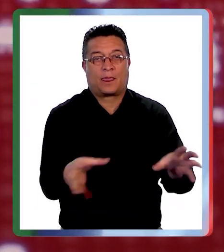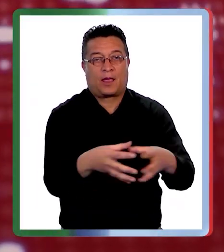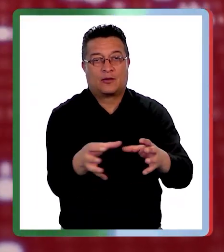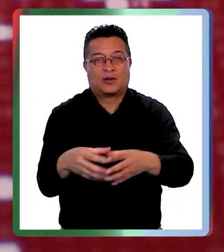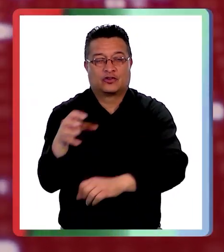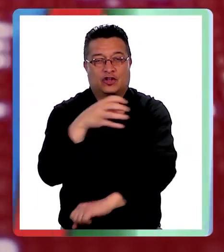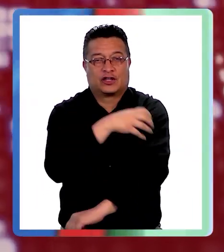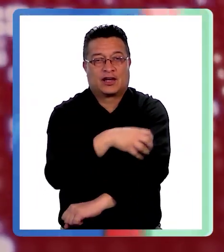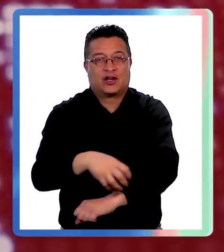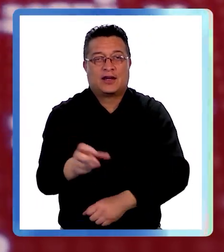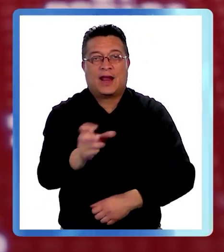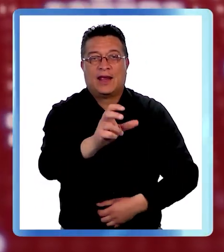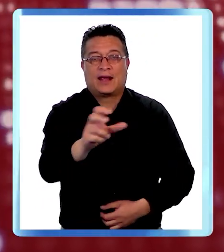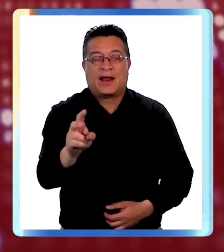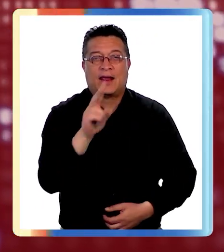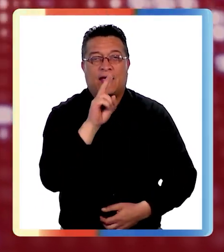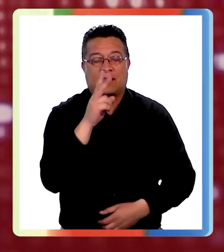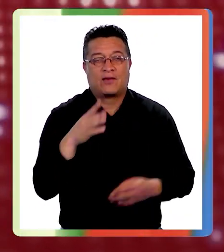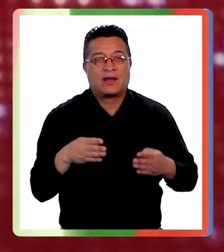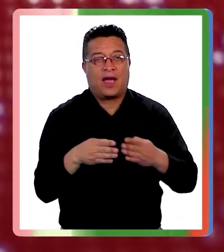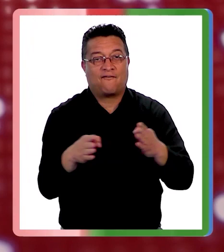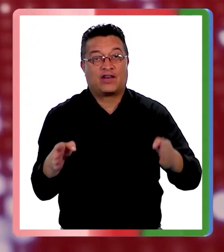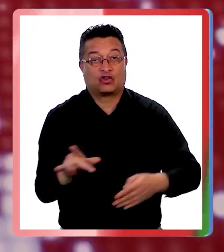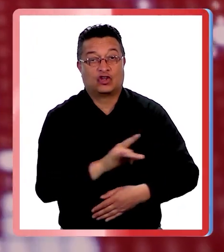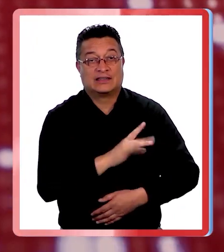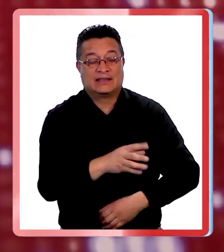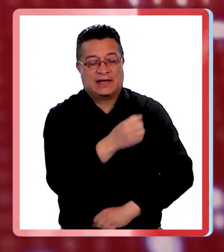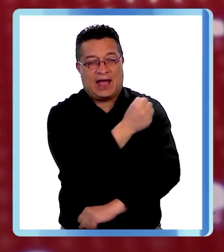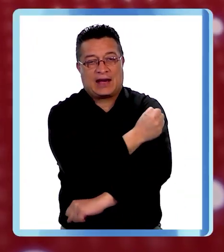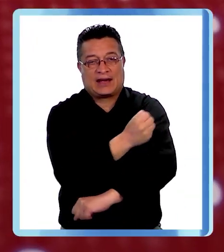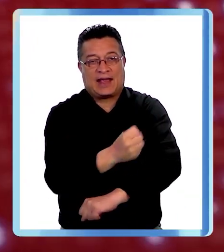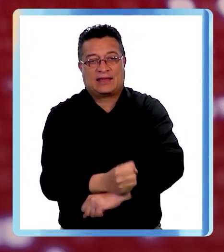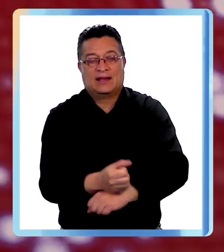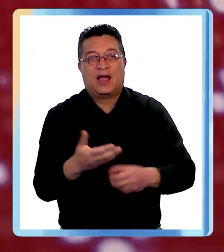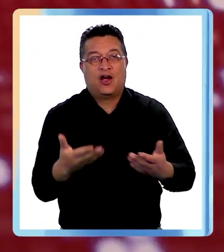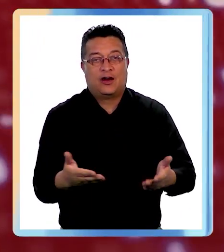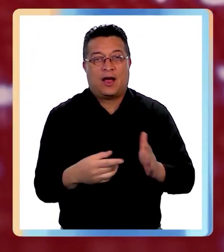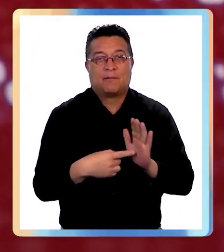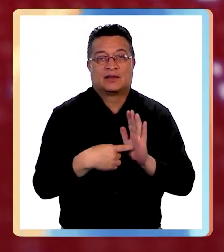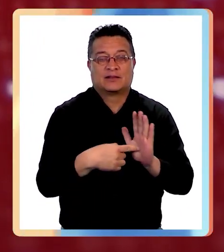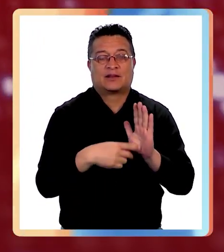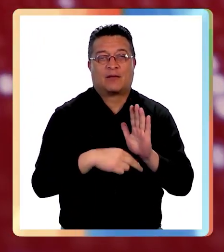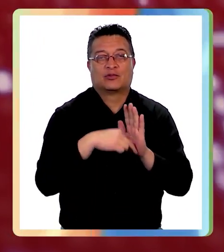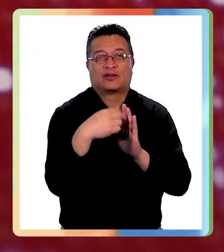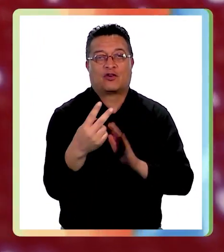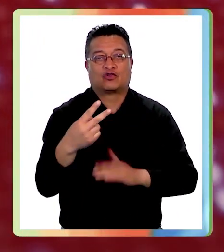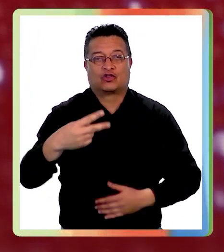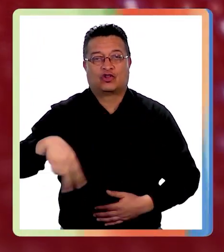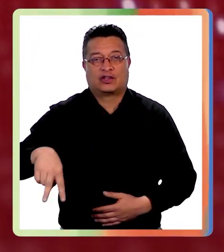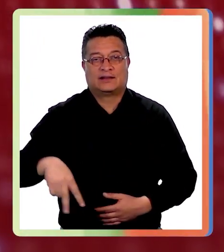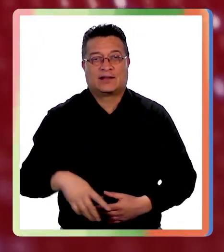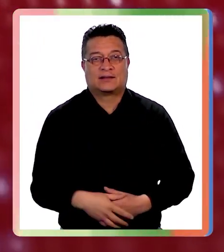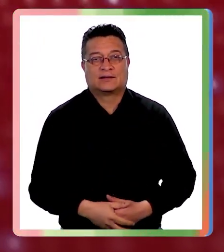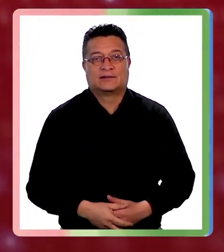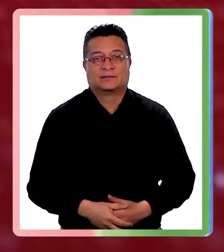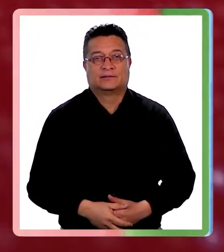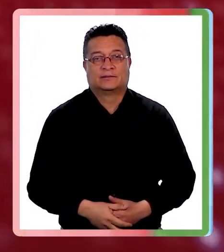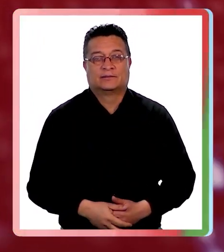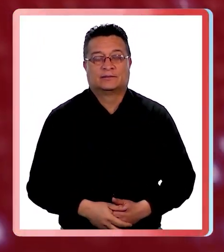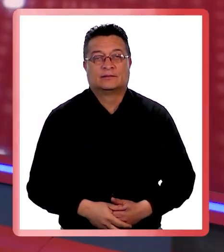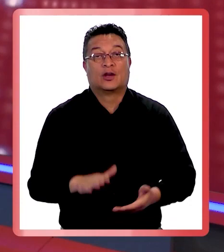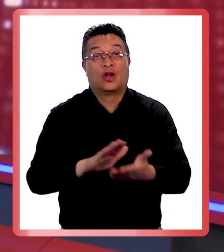Asociación Regional de Canales de Televisión de Señal Abierta de Chile, Arcatel, presenta Portavoz Noticias.